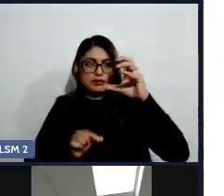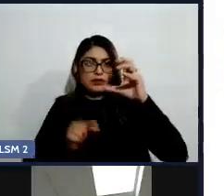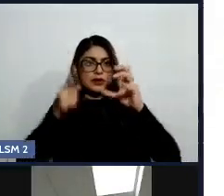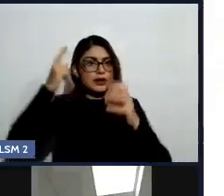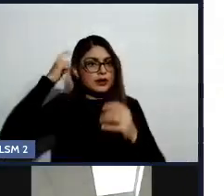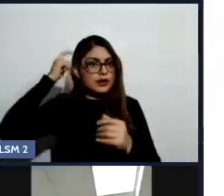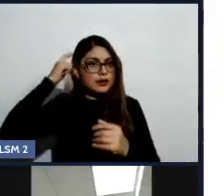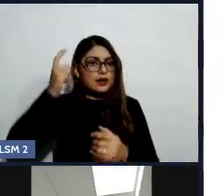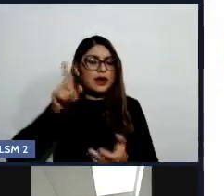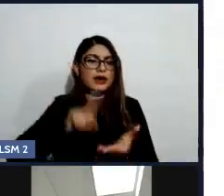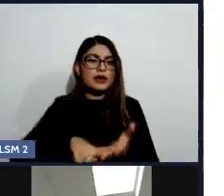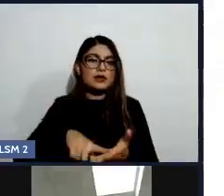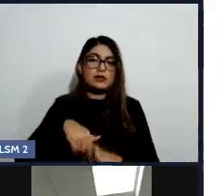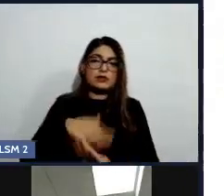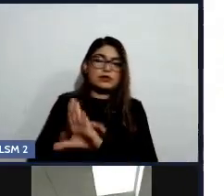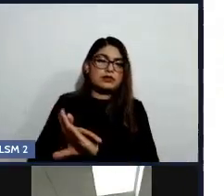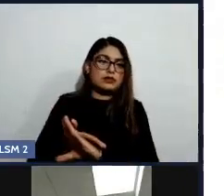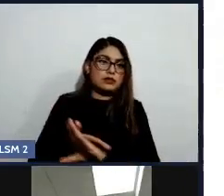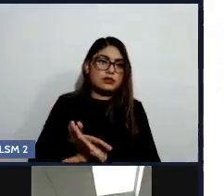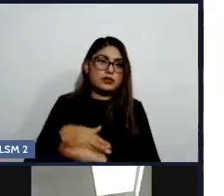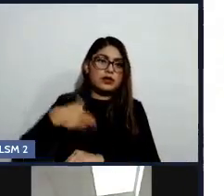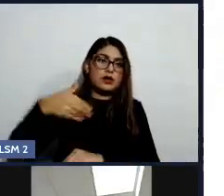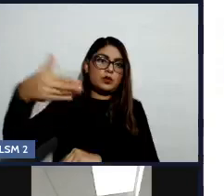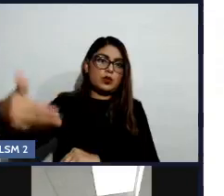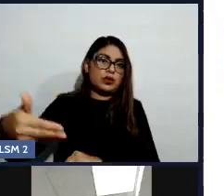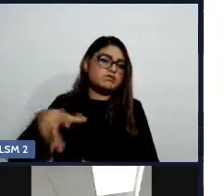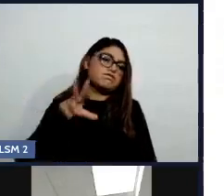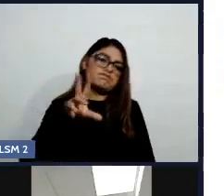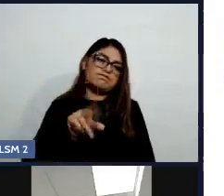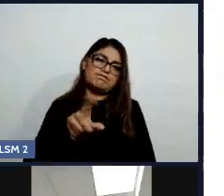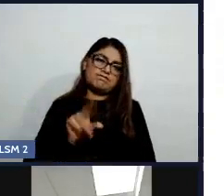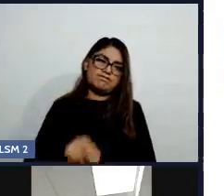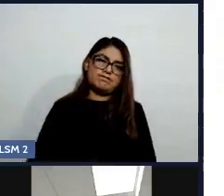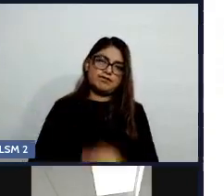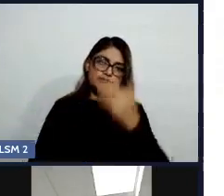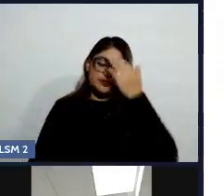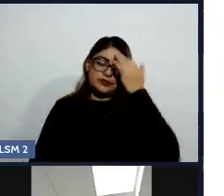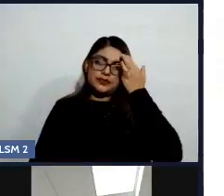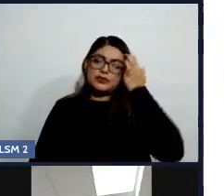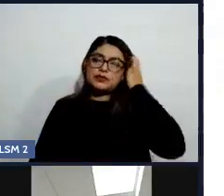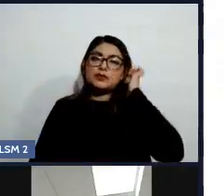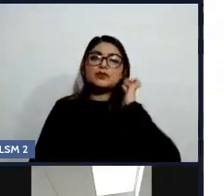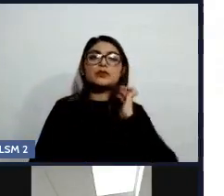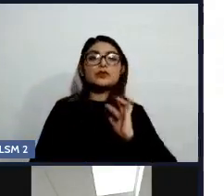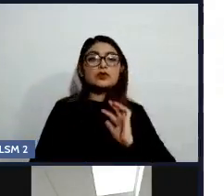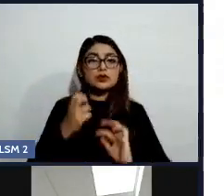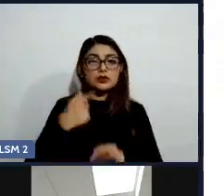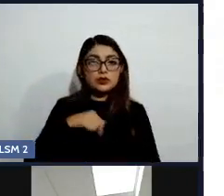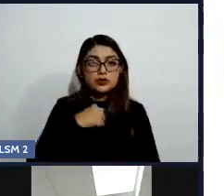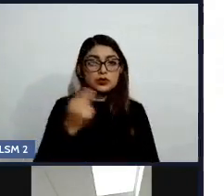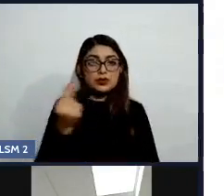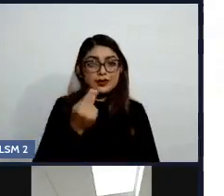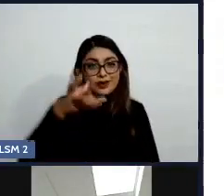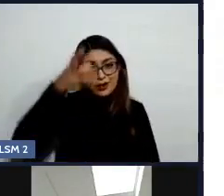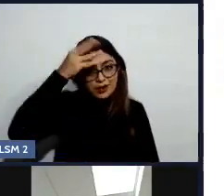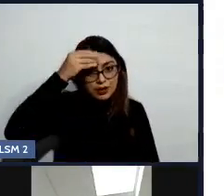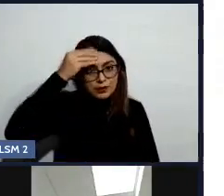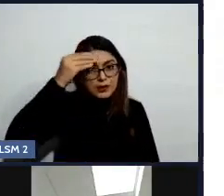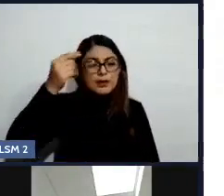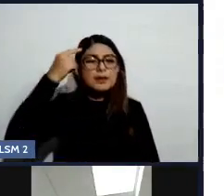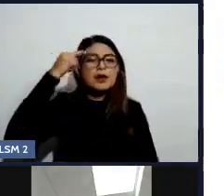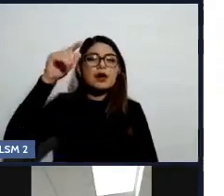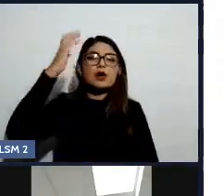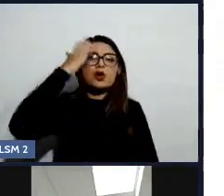consecuencias desagradables, ¿no? Entonces, necesitamos aprender a conocer los límites y